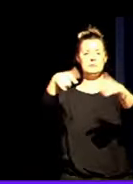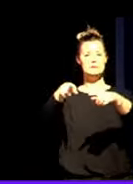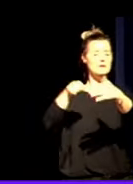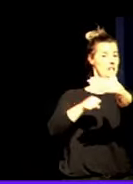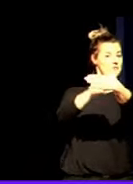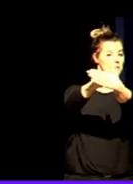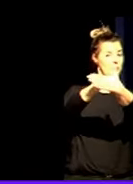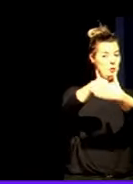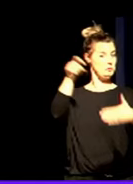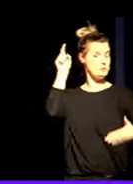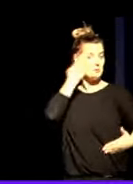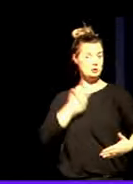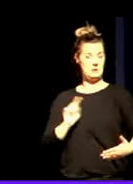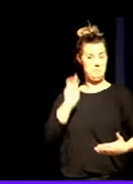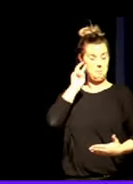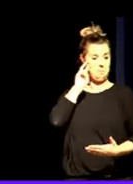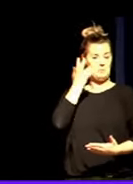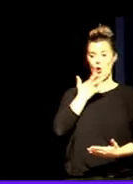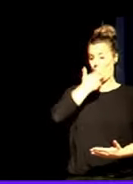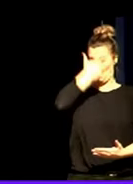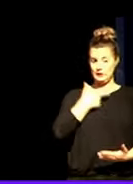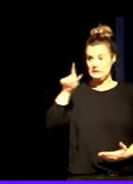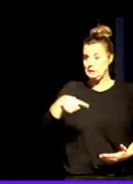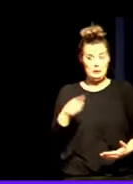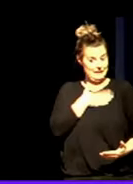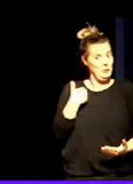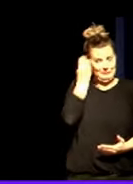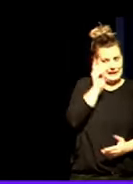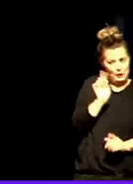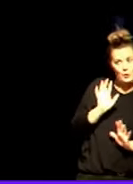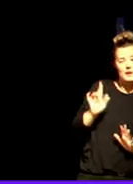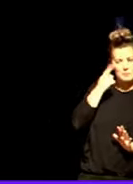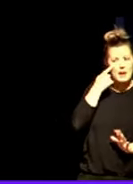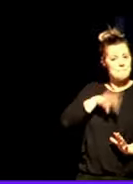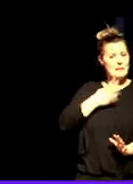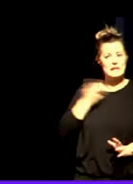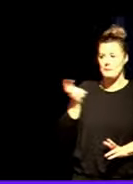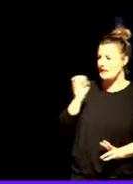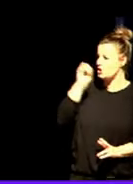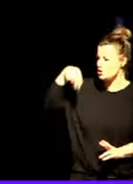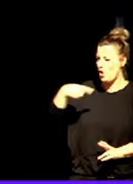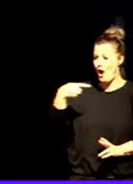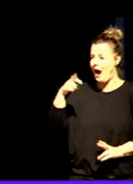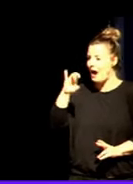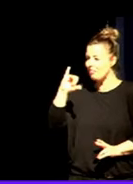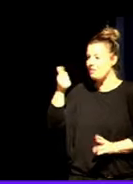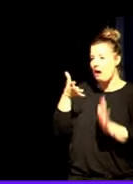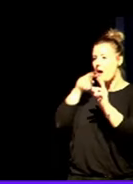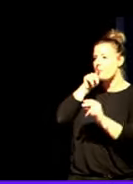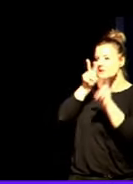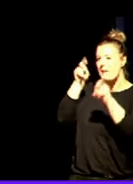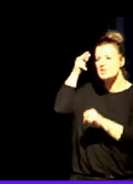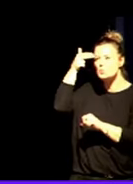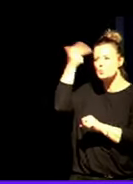yo no sé si me reconocieron o no, creo, quiero pensar que no. Pero mira, mañana viene este John García a hablarnos del suicidio, pero ¿va a explicar esto en 10 minutos?